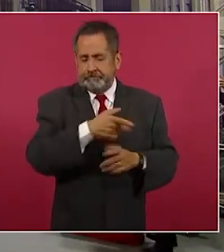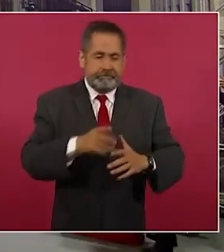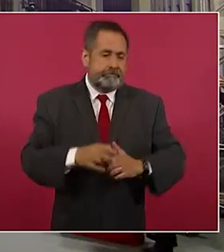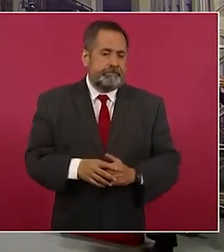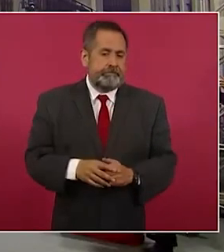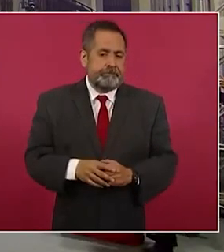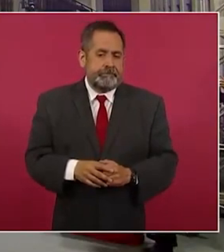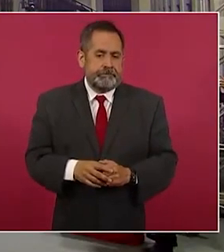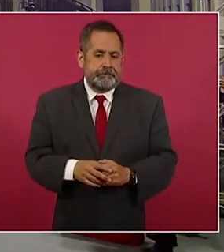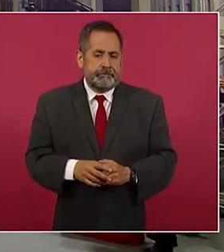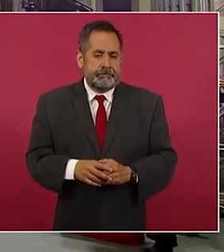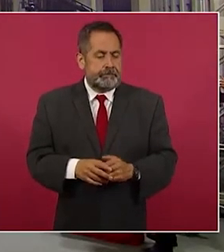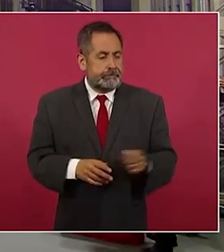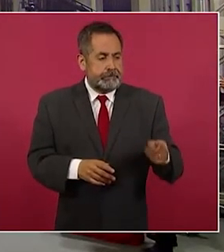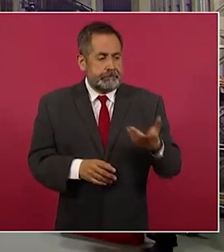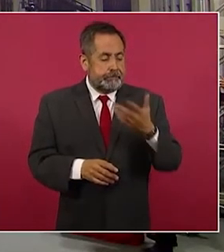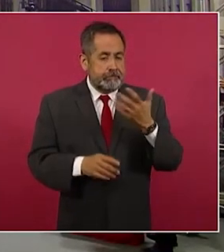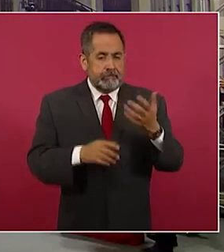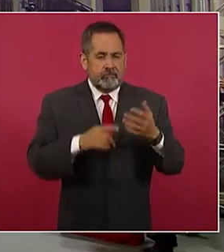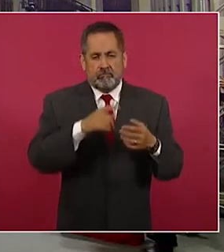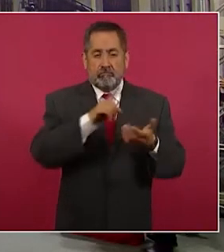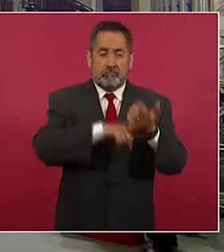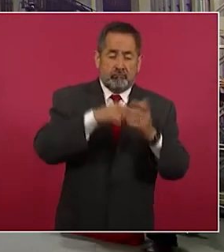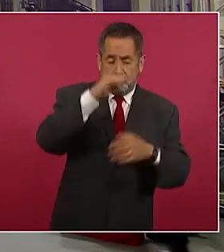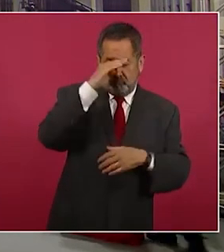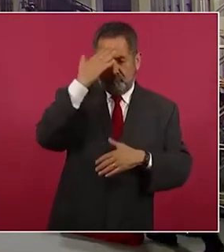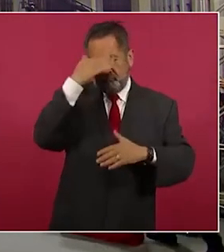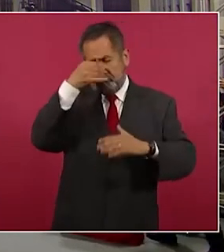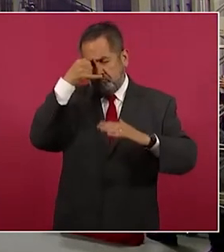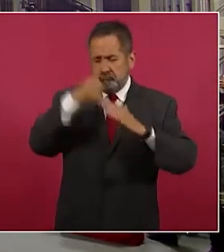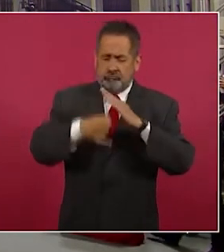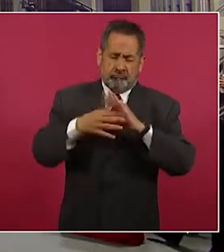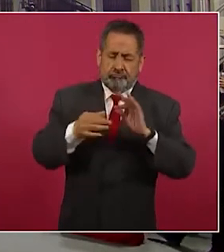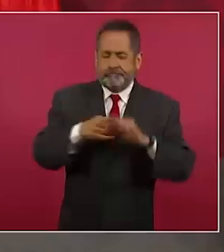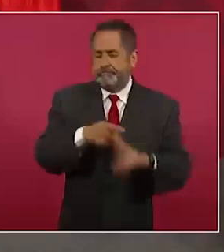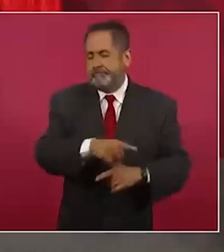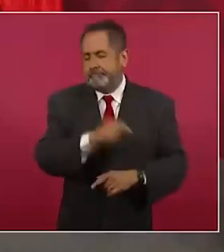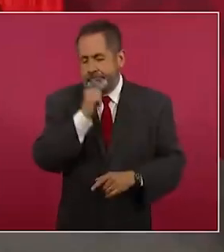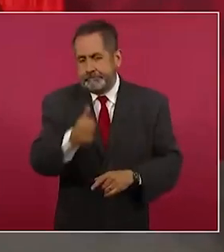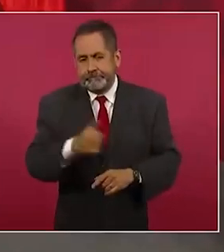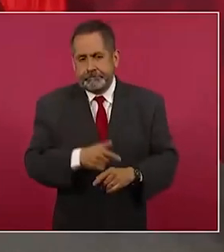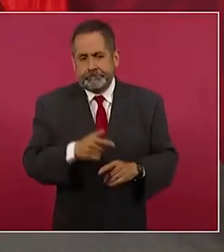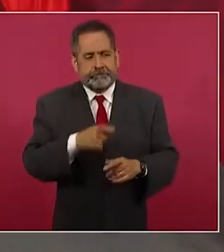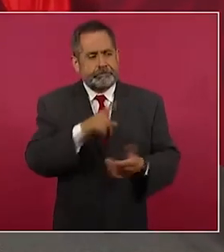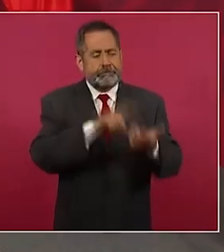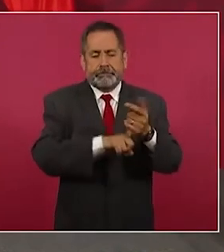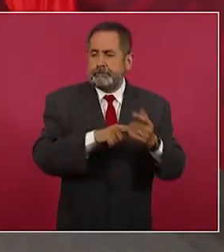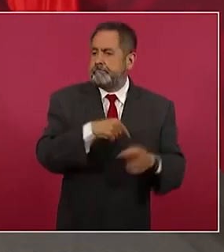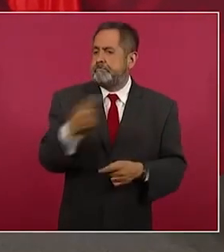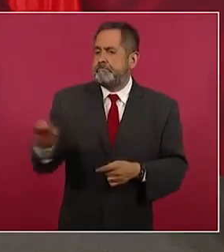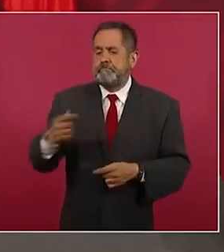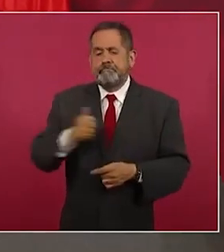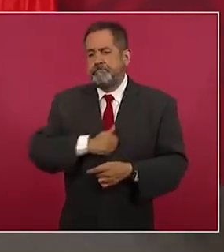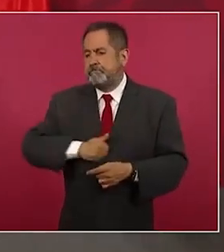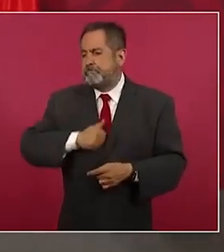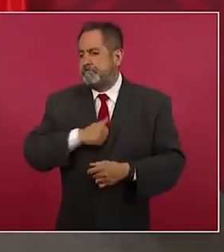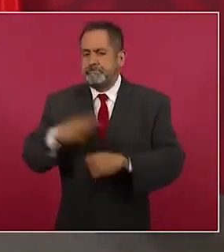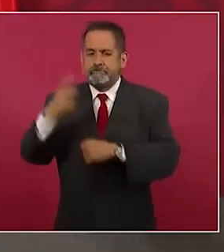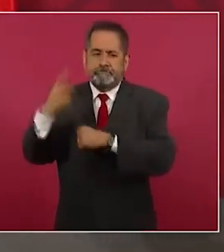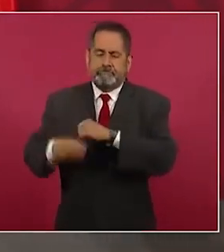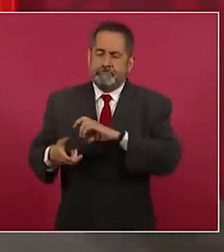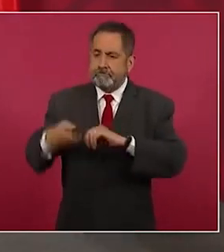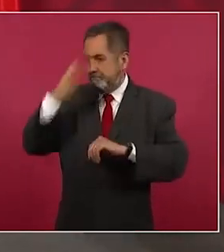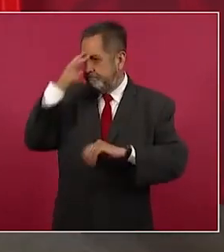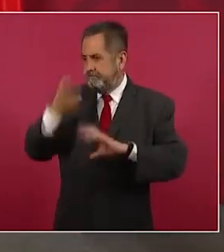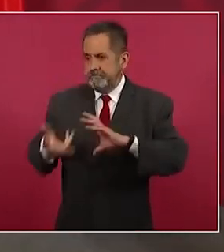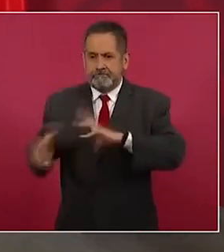técnicos que se creían científicos y que causaron la tragedia de